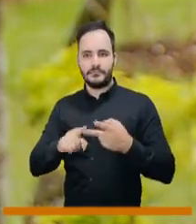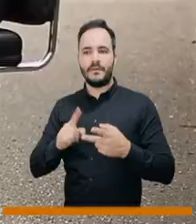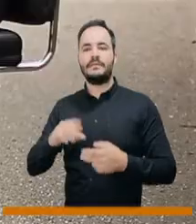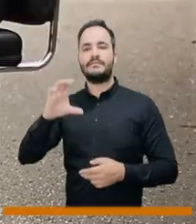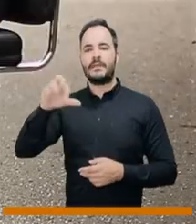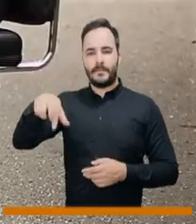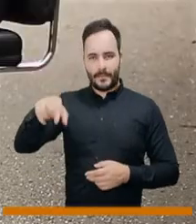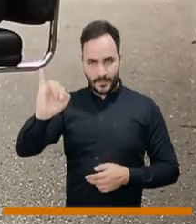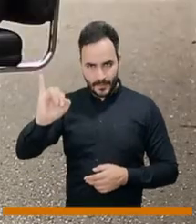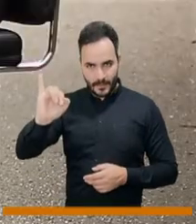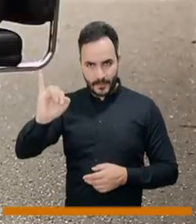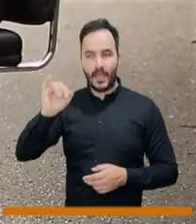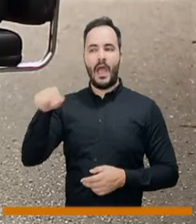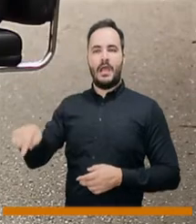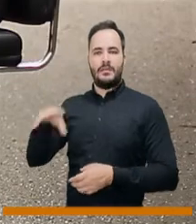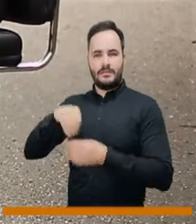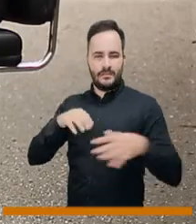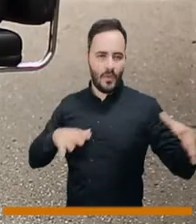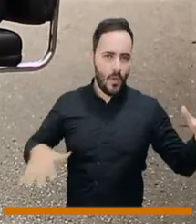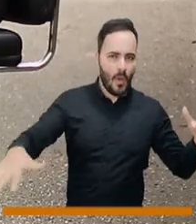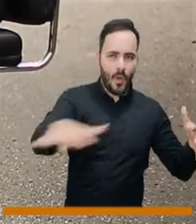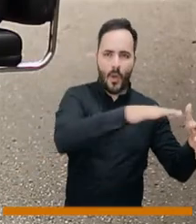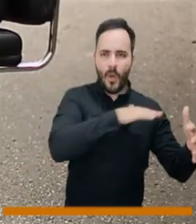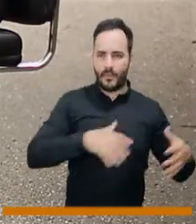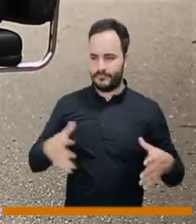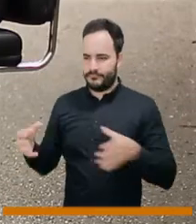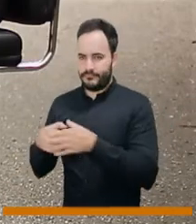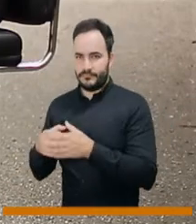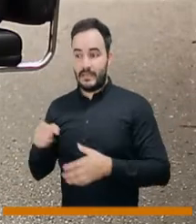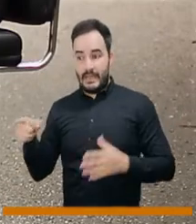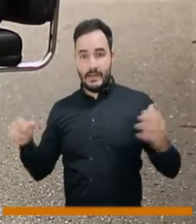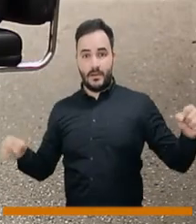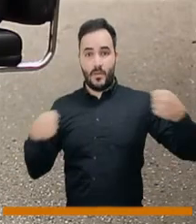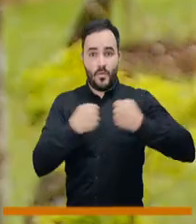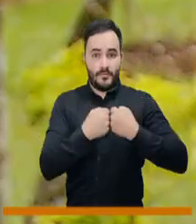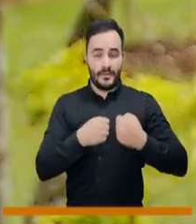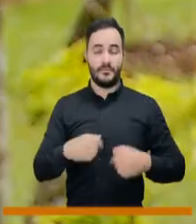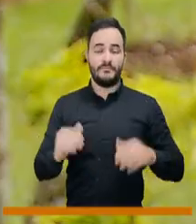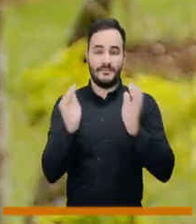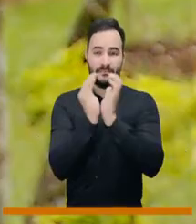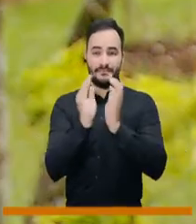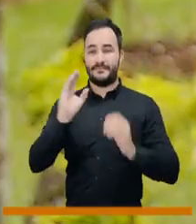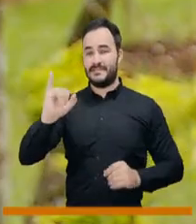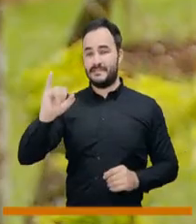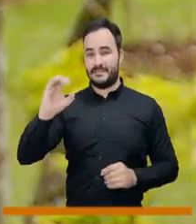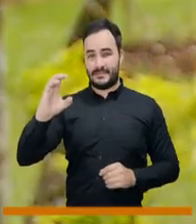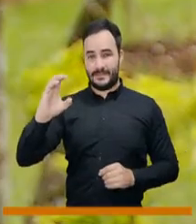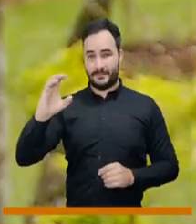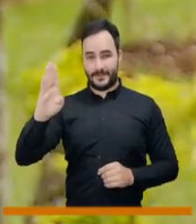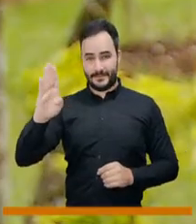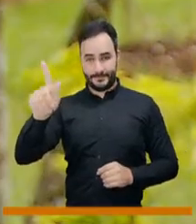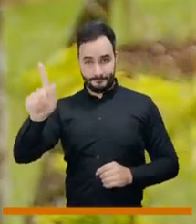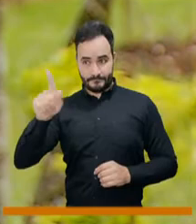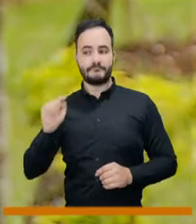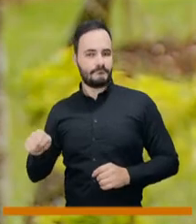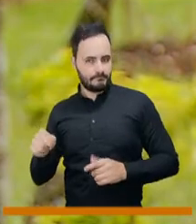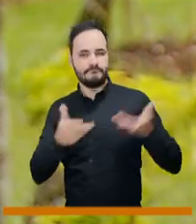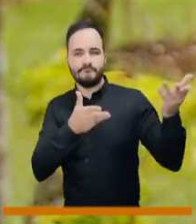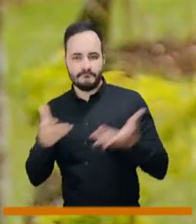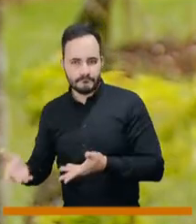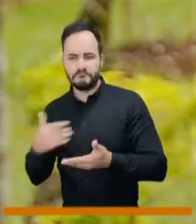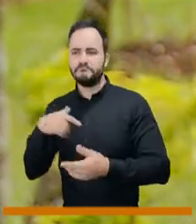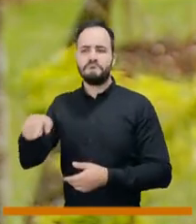pública, donde está también el CPI dentro del HOMO, que tiene convenio con el ICBF, donde se atienden